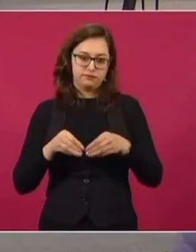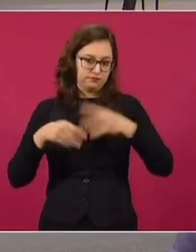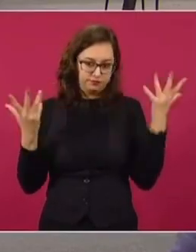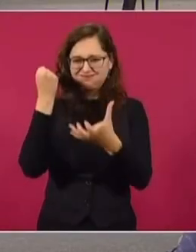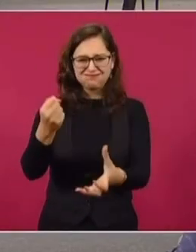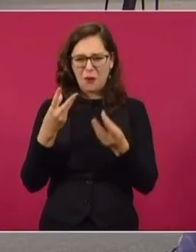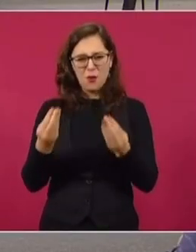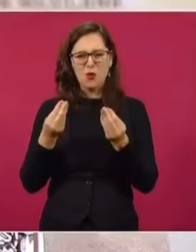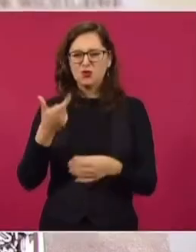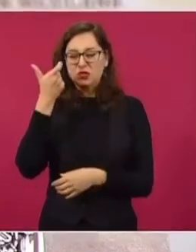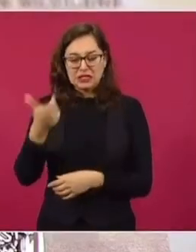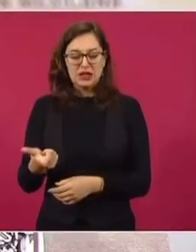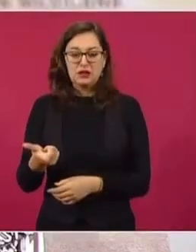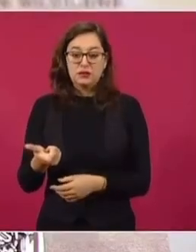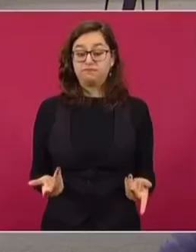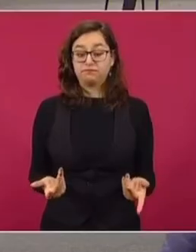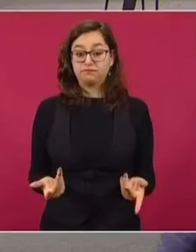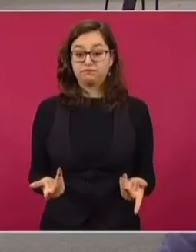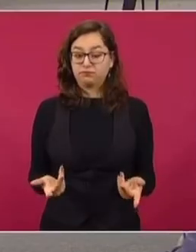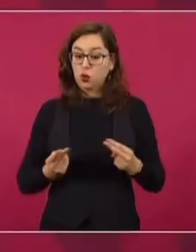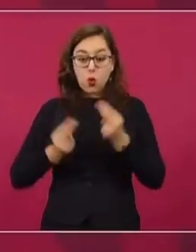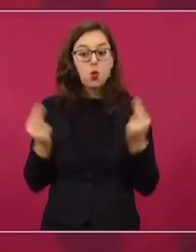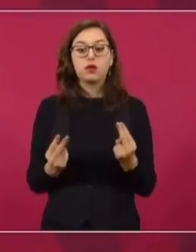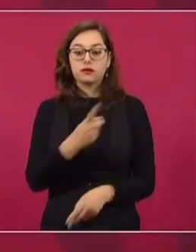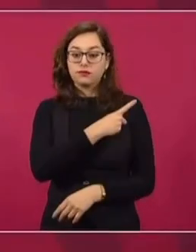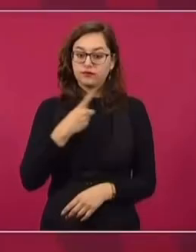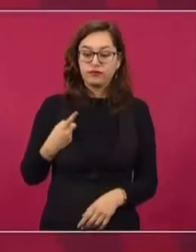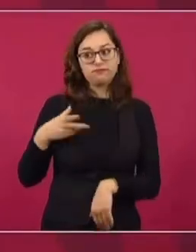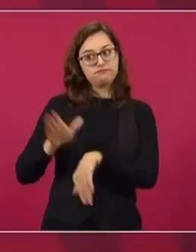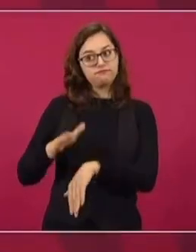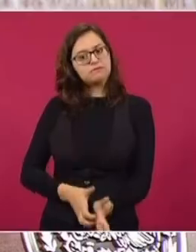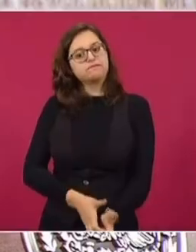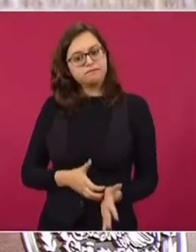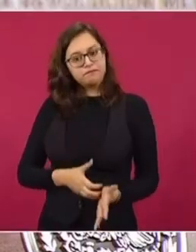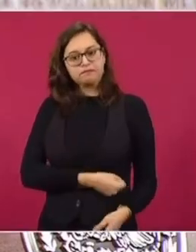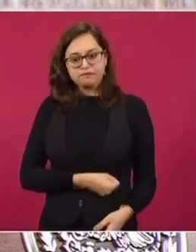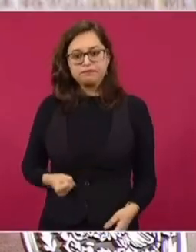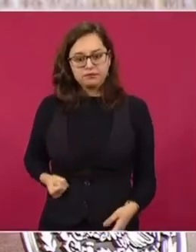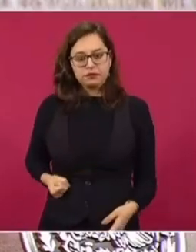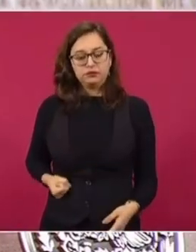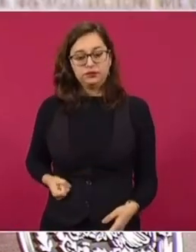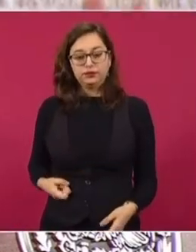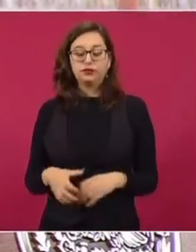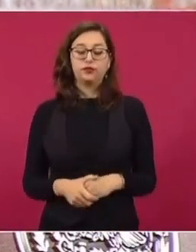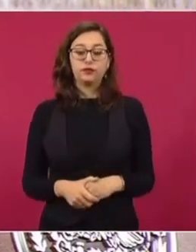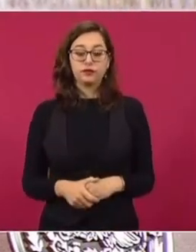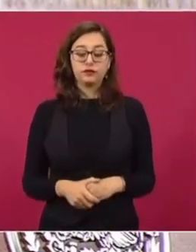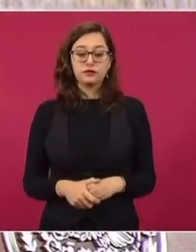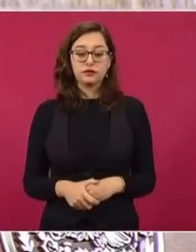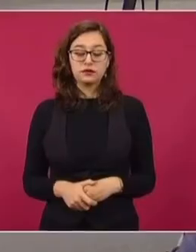más población. Entonces, sí aplica. Urge un plan de austeridad en el caso del INE. Y ya,